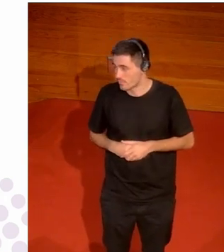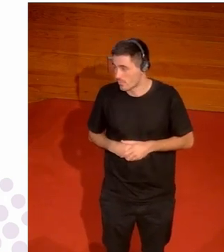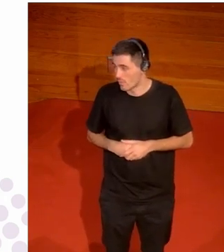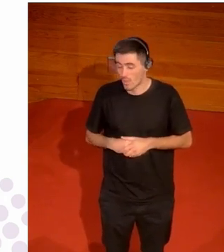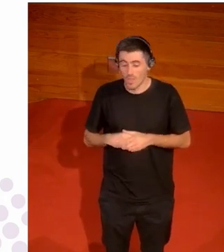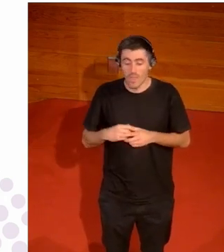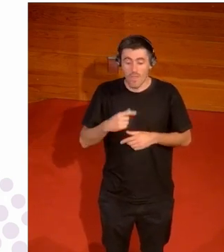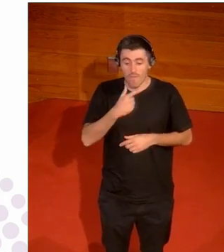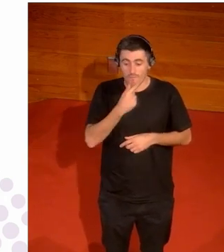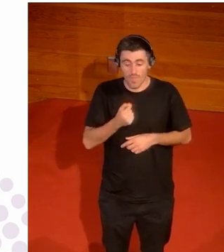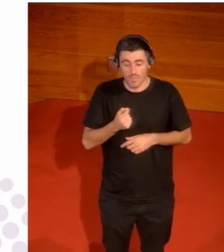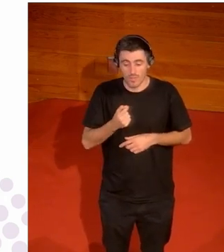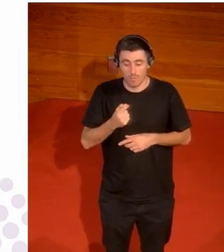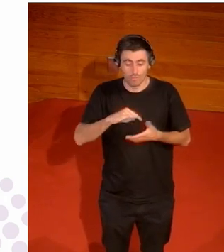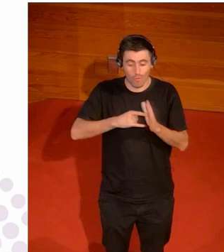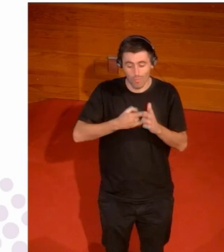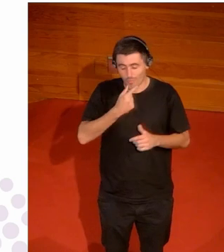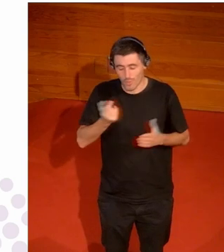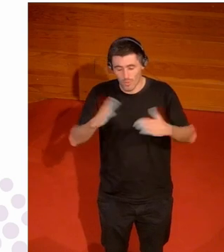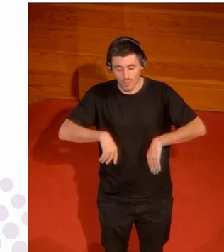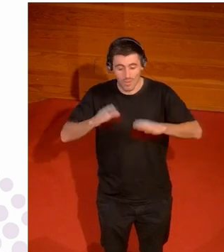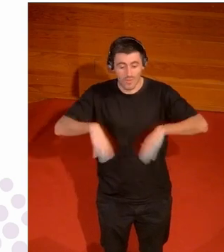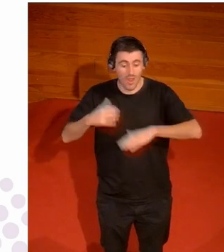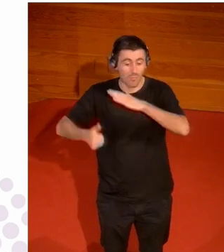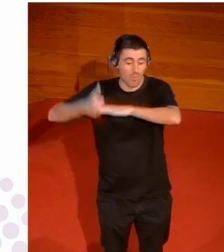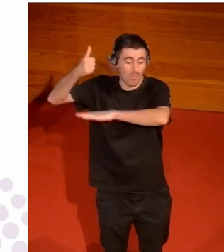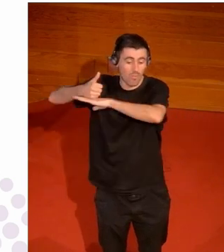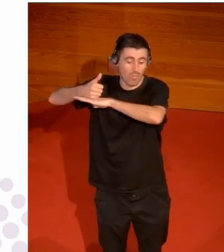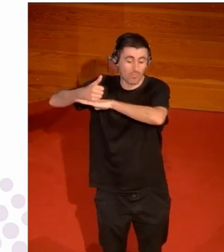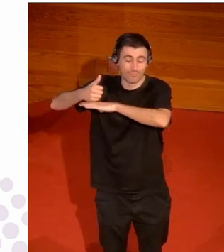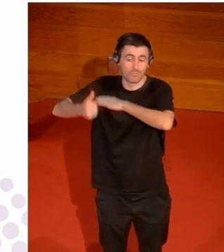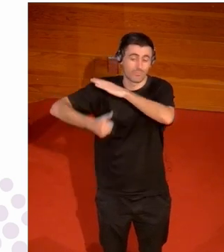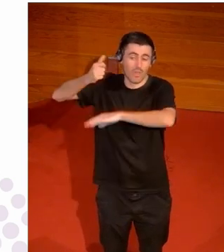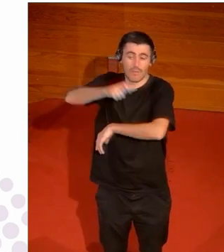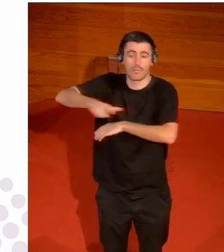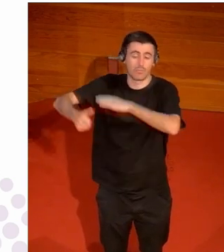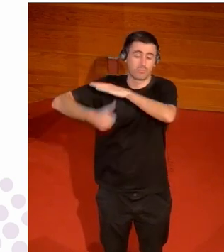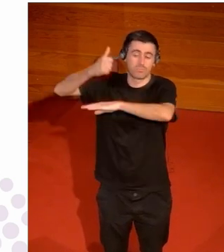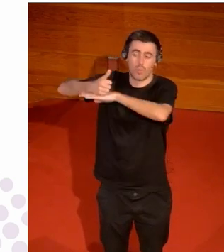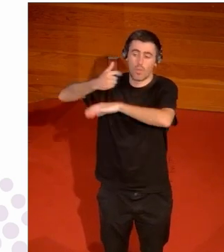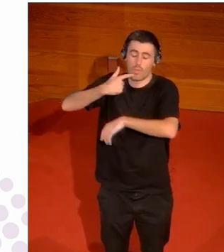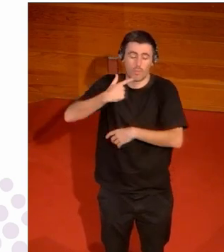que son los mandamases te pasan el melón y que lo arregles tú no puede ser